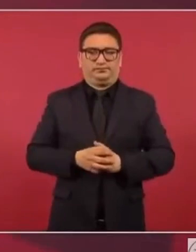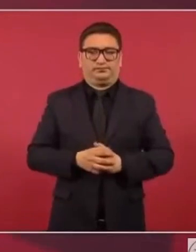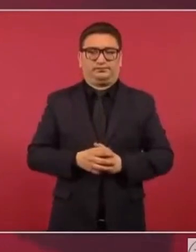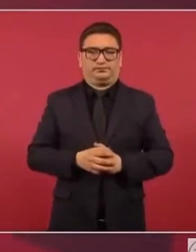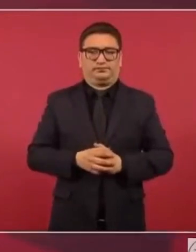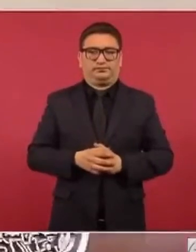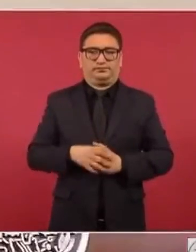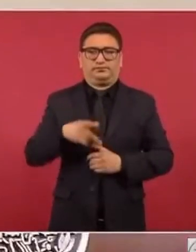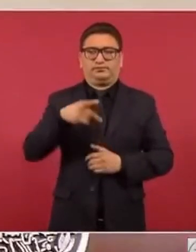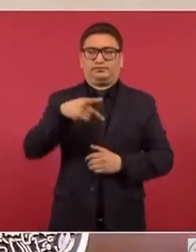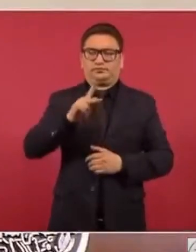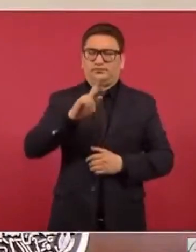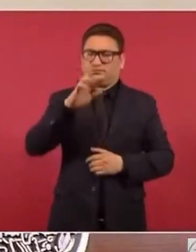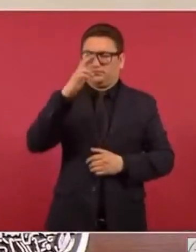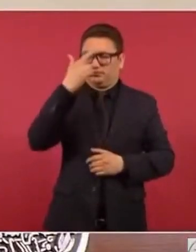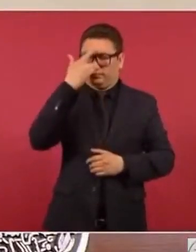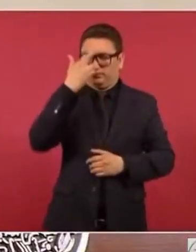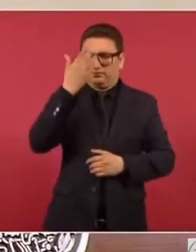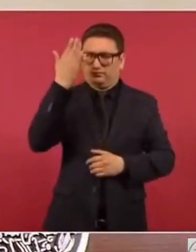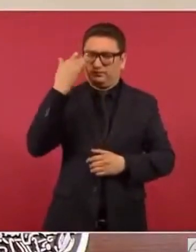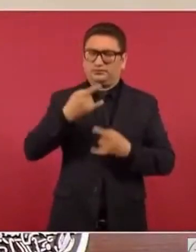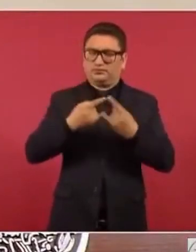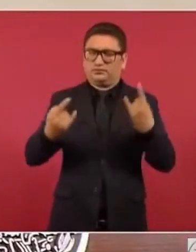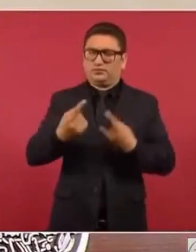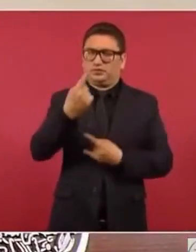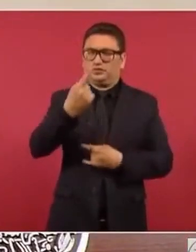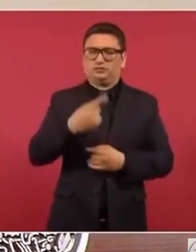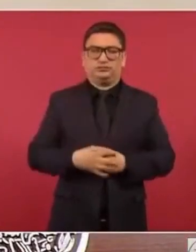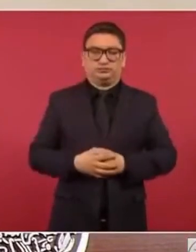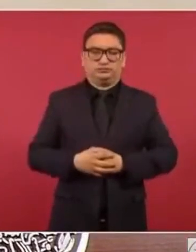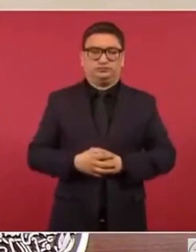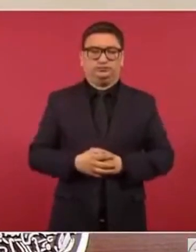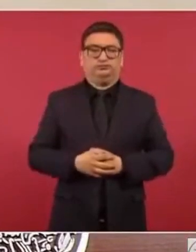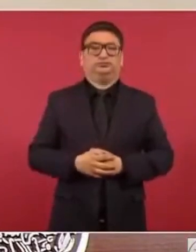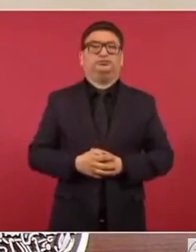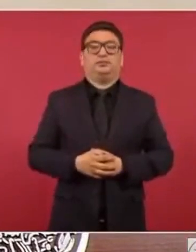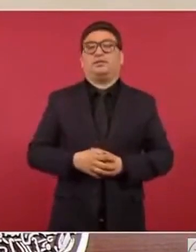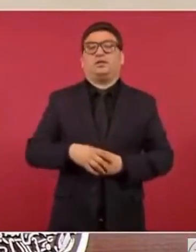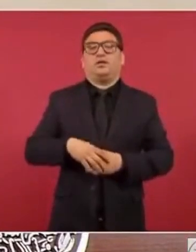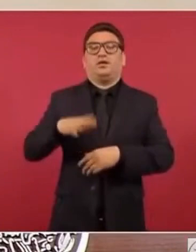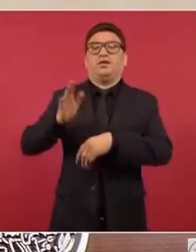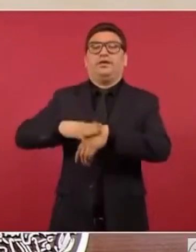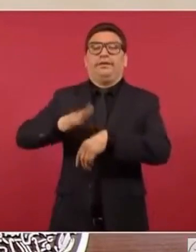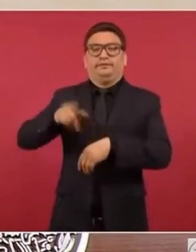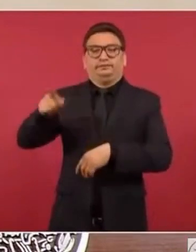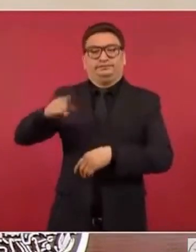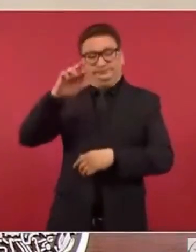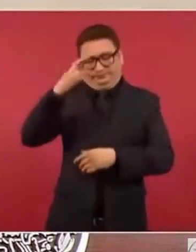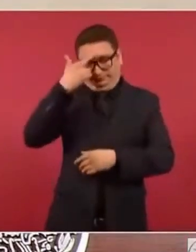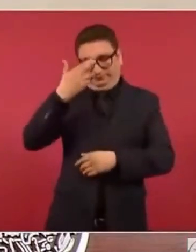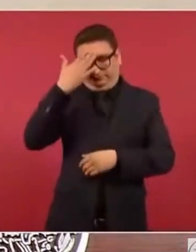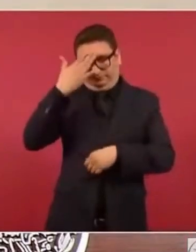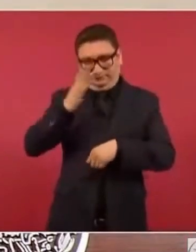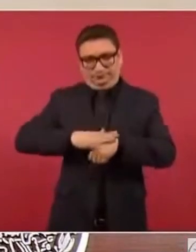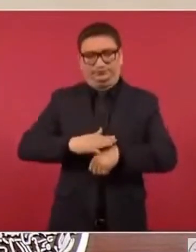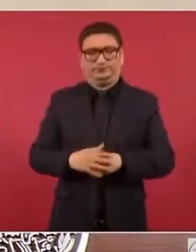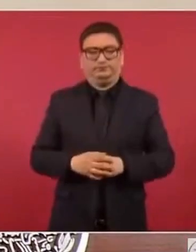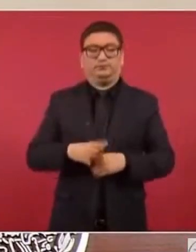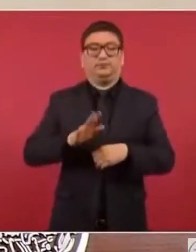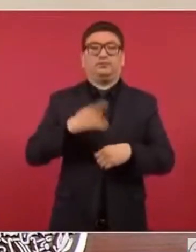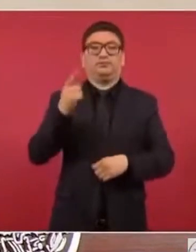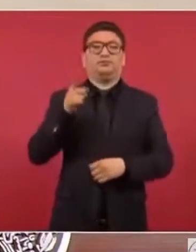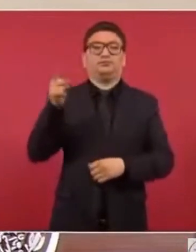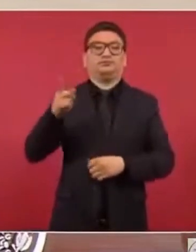Pero recuerdo una anécdota, nada más para refrescarle la memoria, porque me